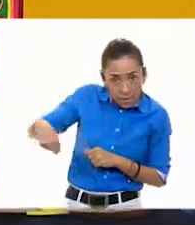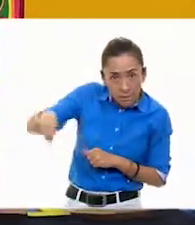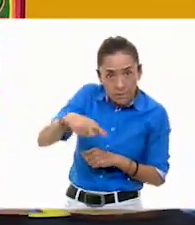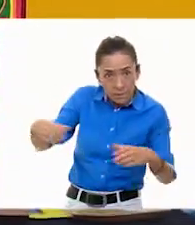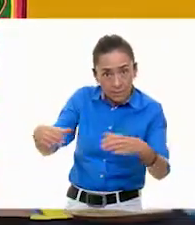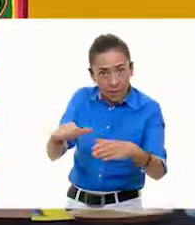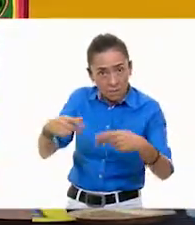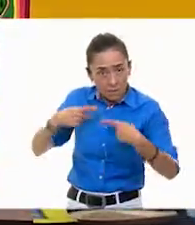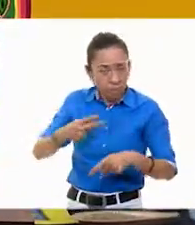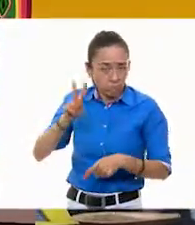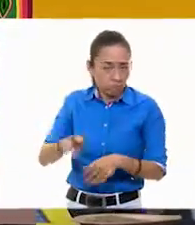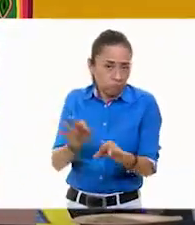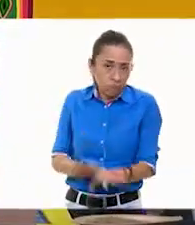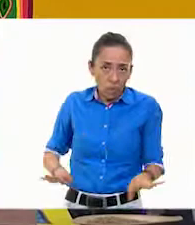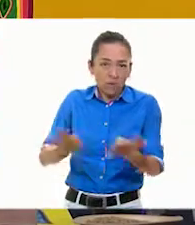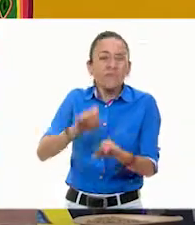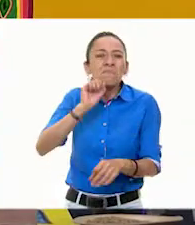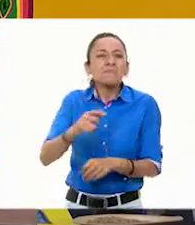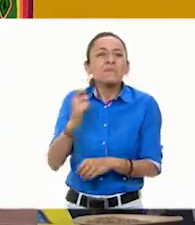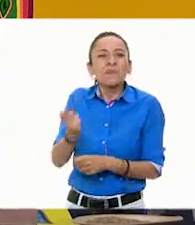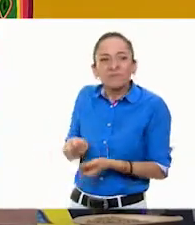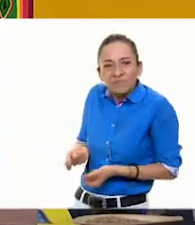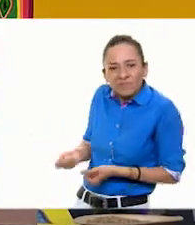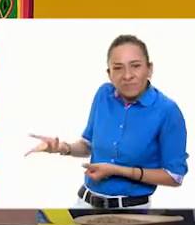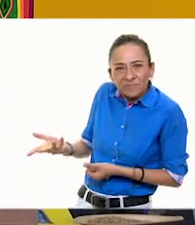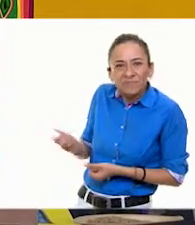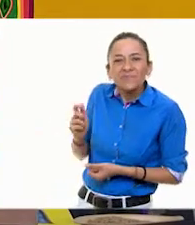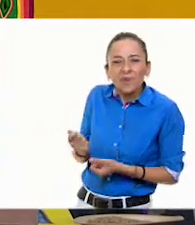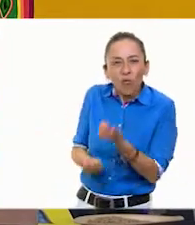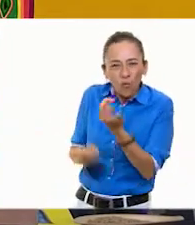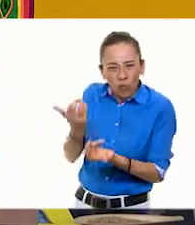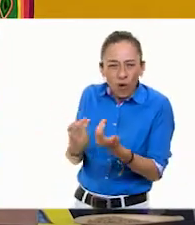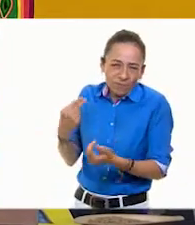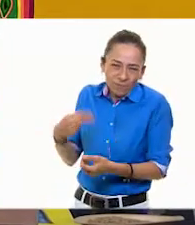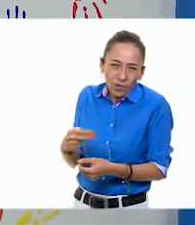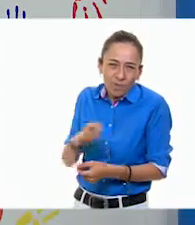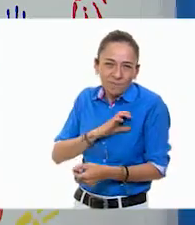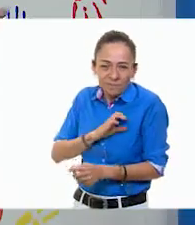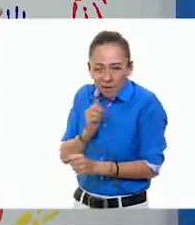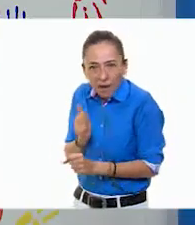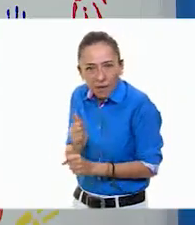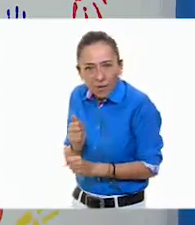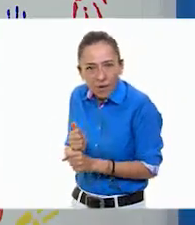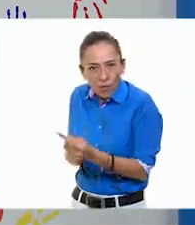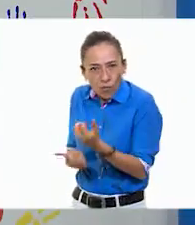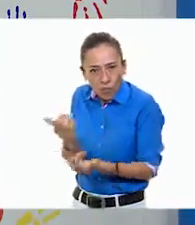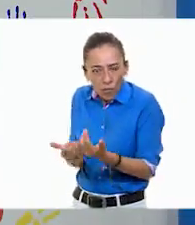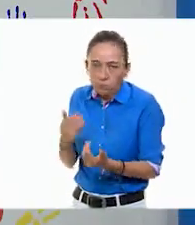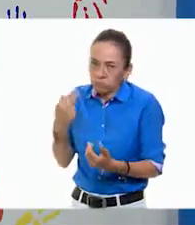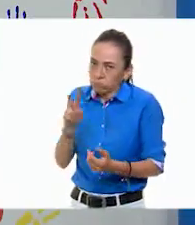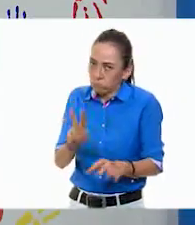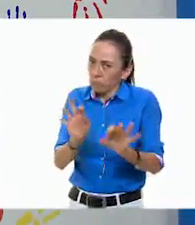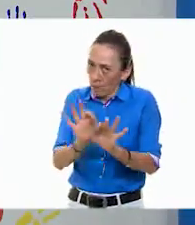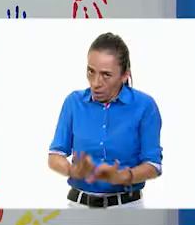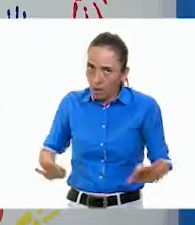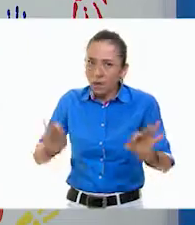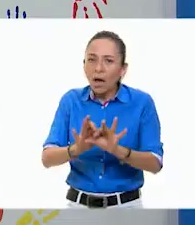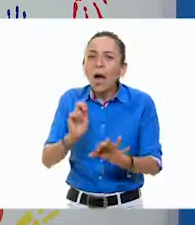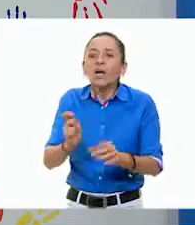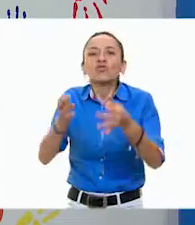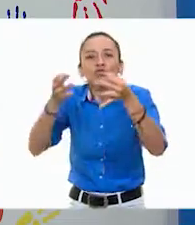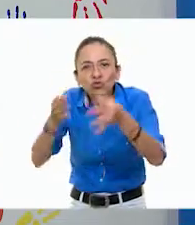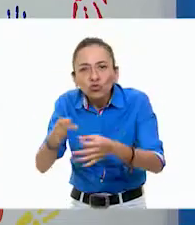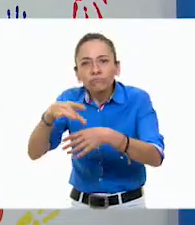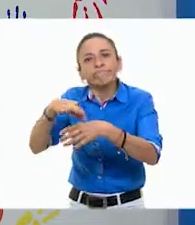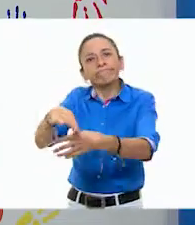aquí también nombran al abuelito fuego, el fuego también es un elemento, tienen toda la naturaleza con la cual ellos se